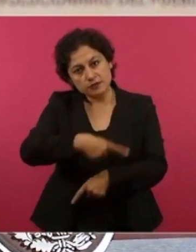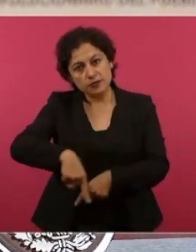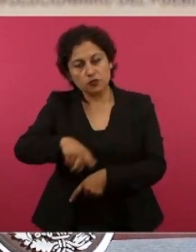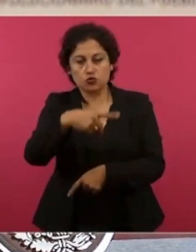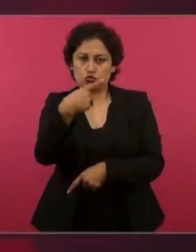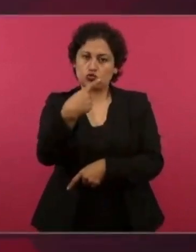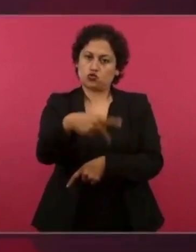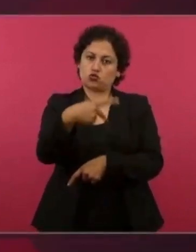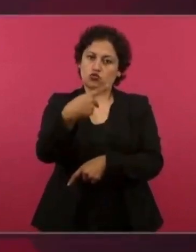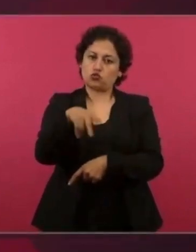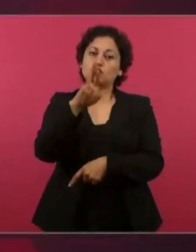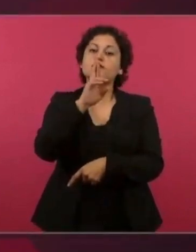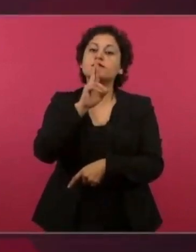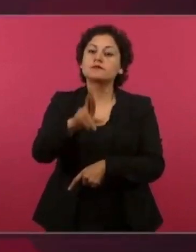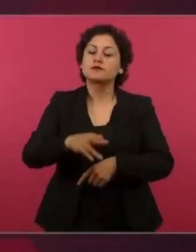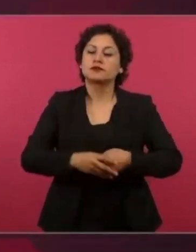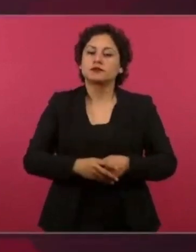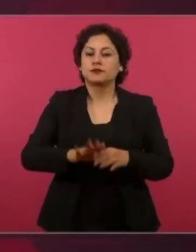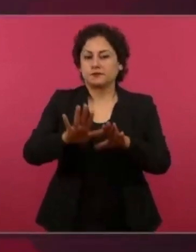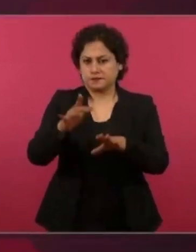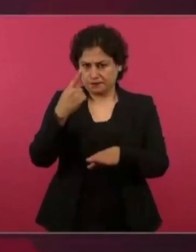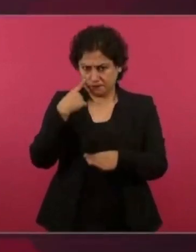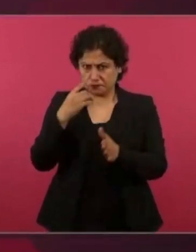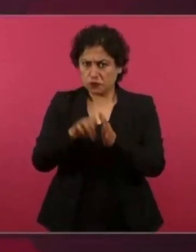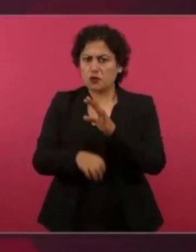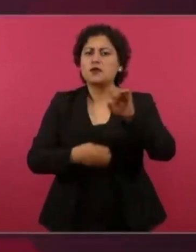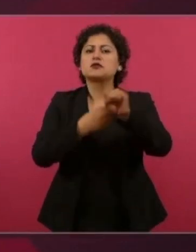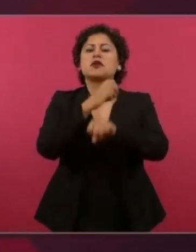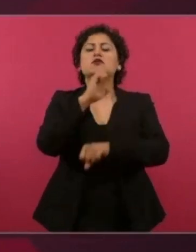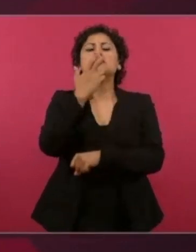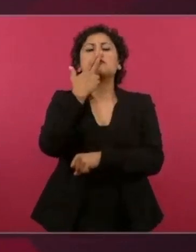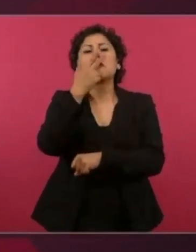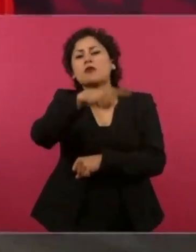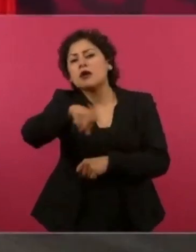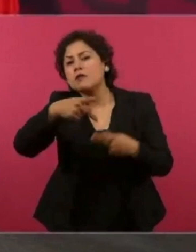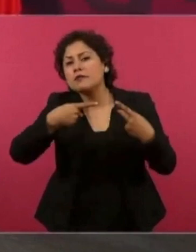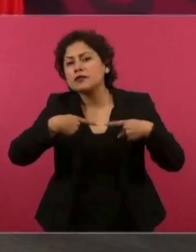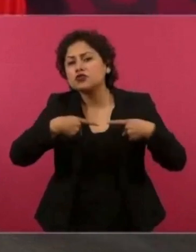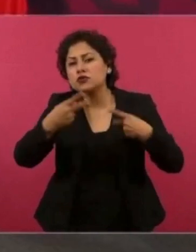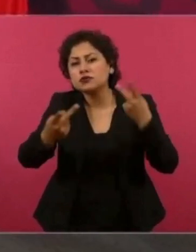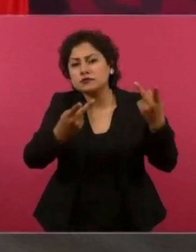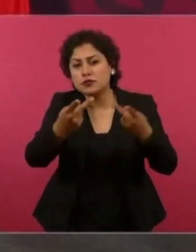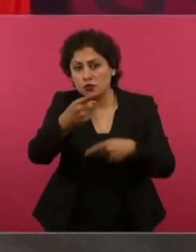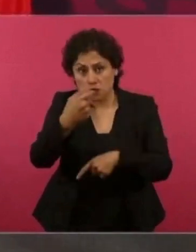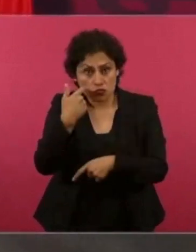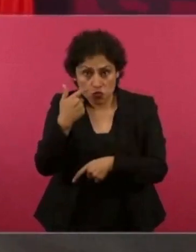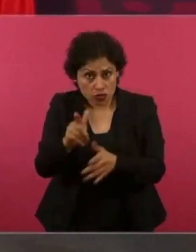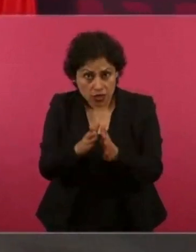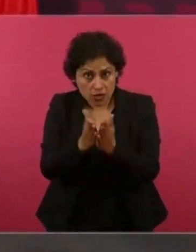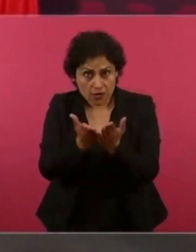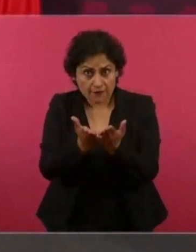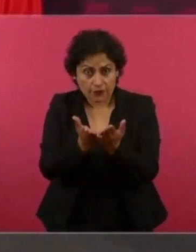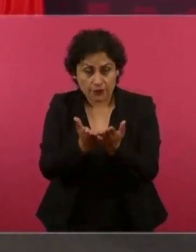Que en Chihuahua se le pregunte a la gente si no quieren los libros.